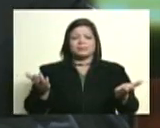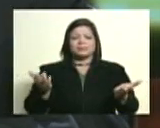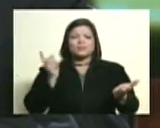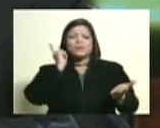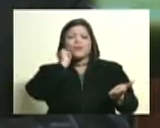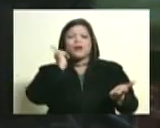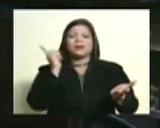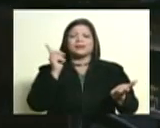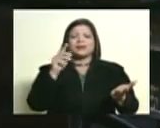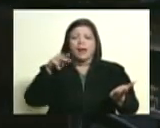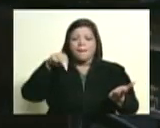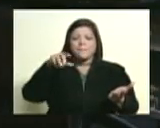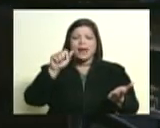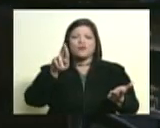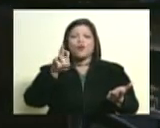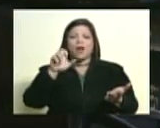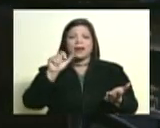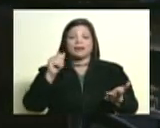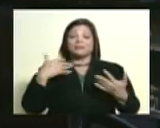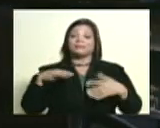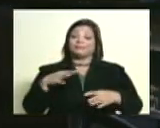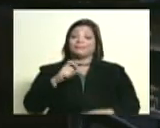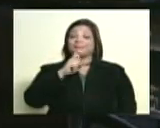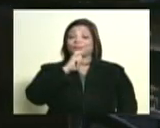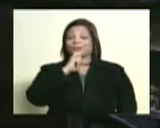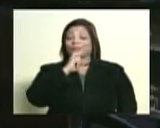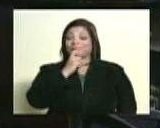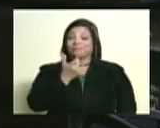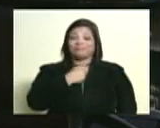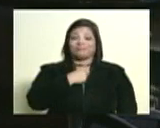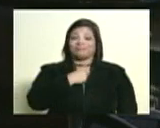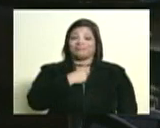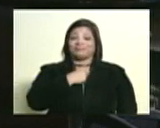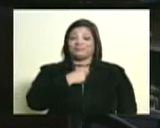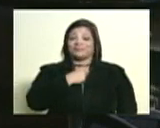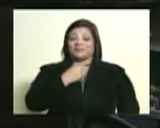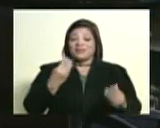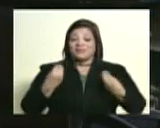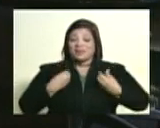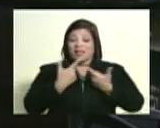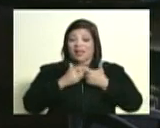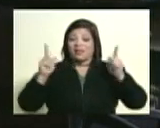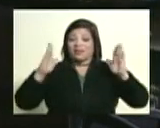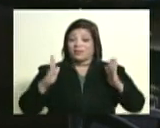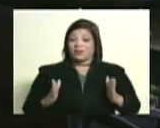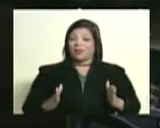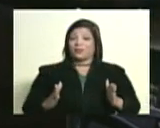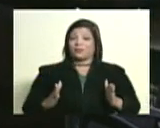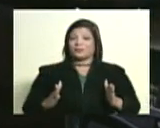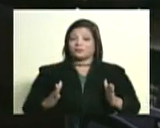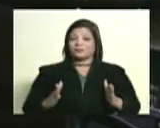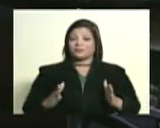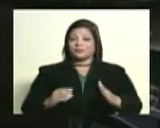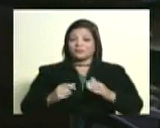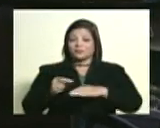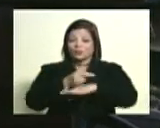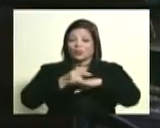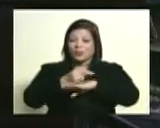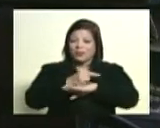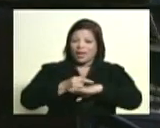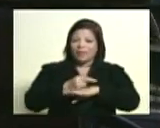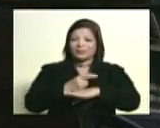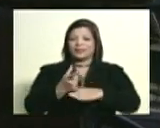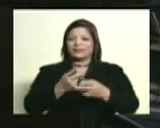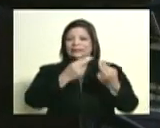bueno era complejo la vida de un libertador gobernante estadista